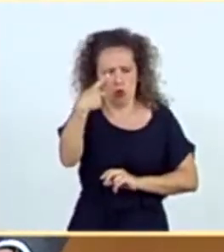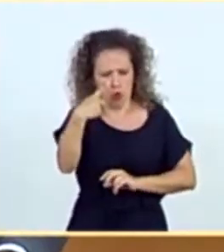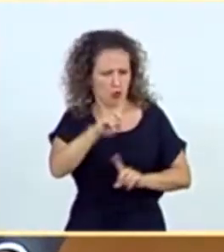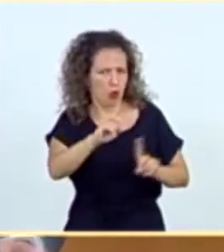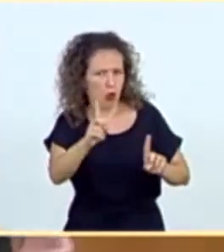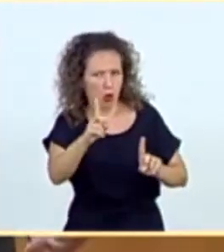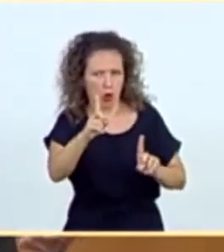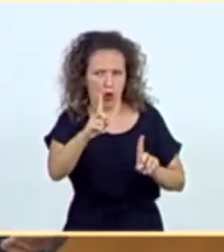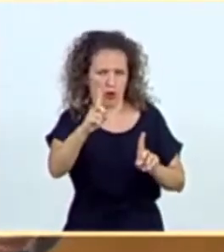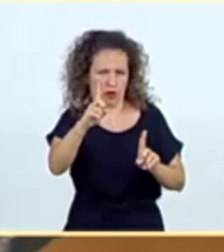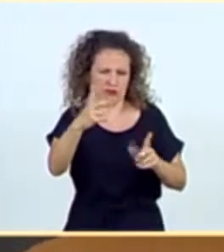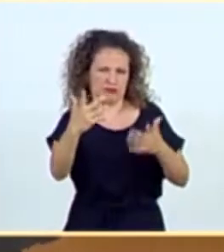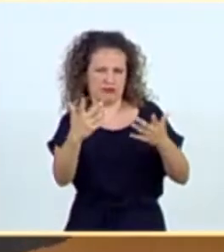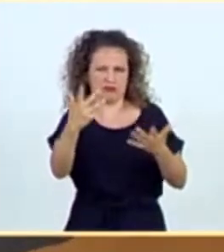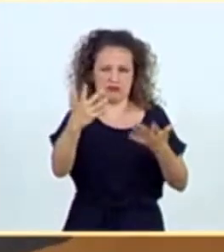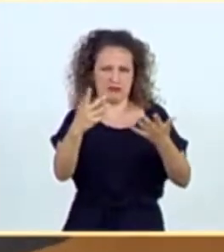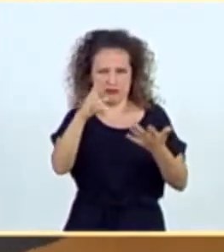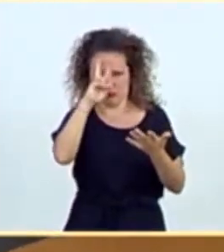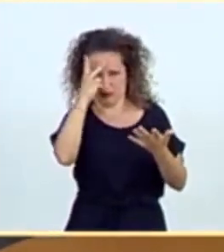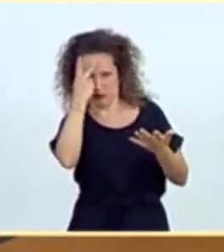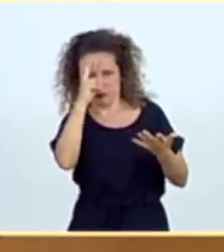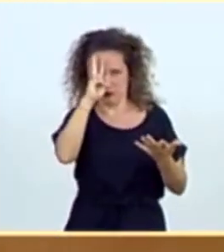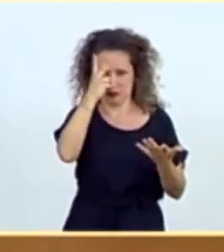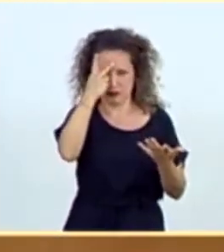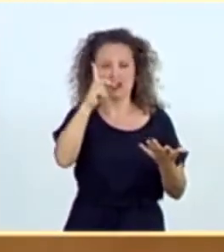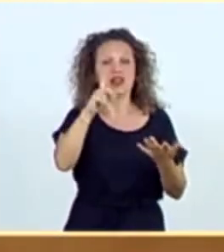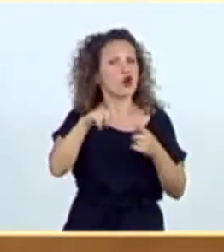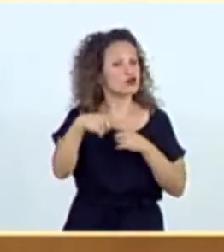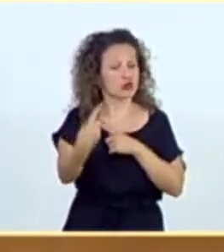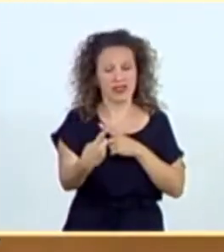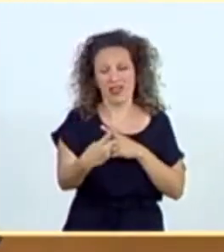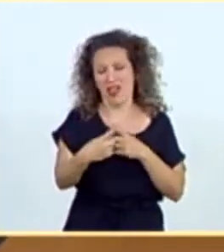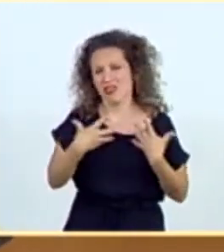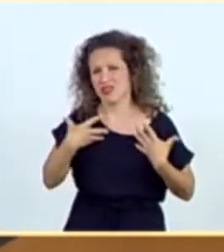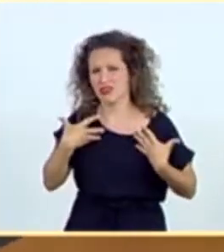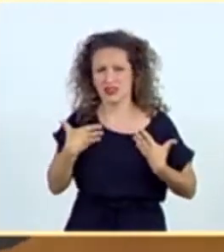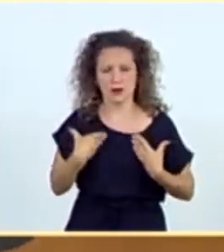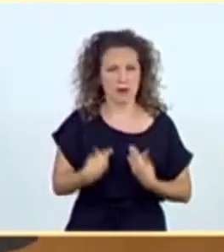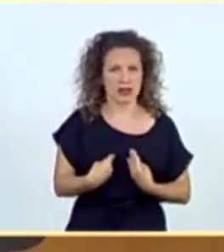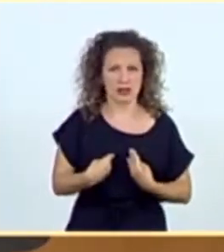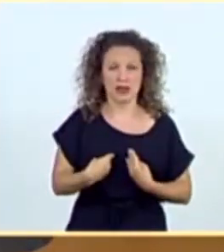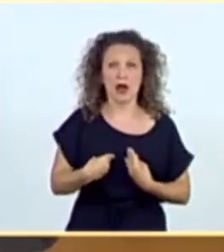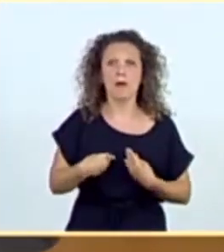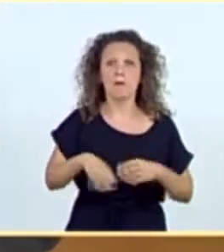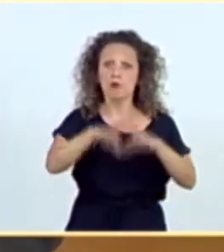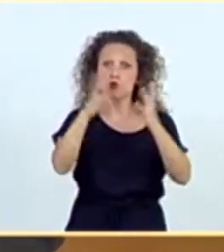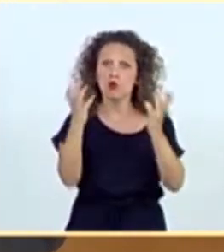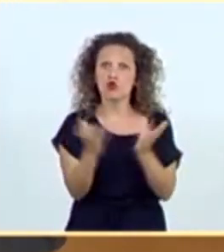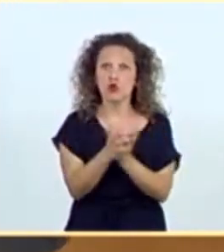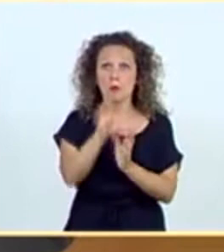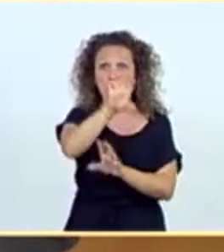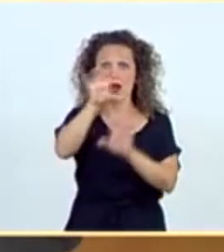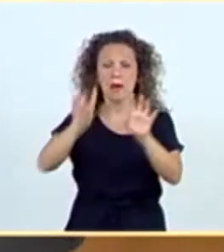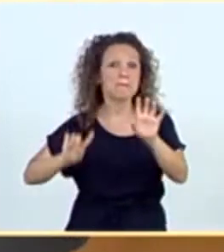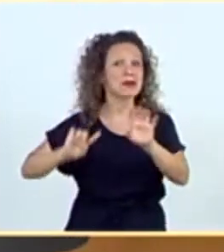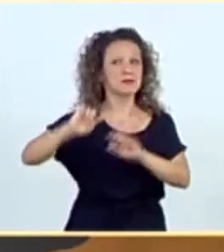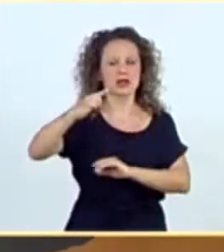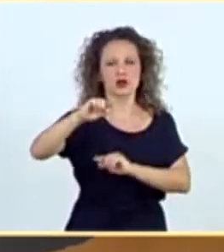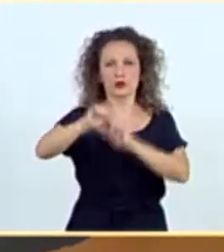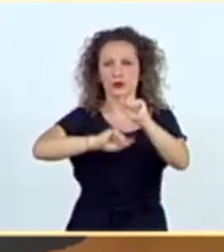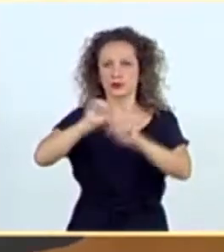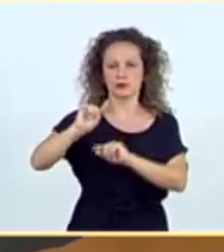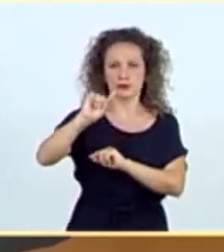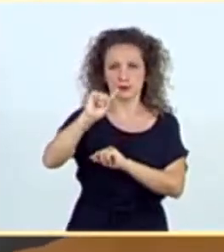evidentes contradicciones. Y las consecuencias han sido dramáticas. Somos el primer país del mundo en cuanto a profesionales contagiados, casi